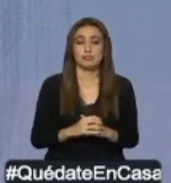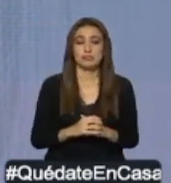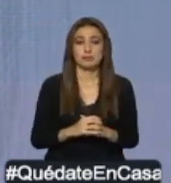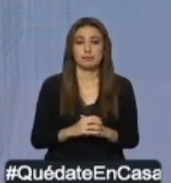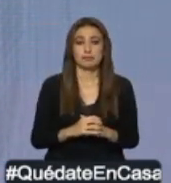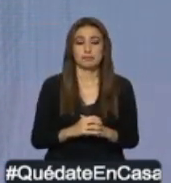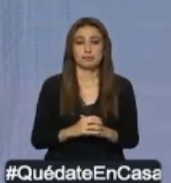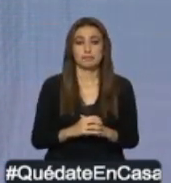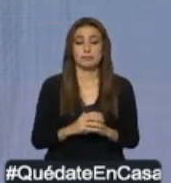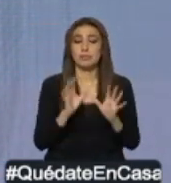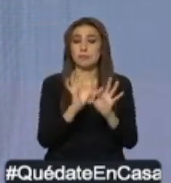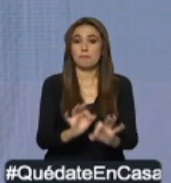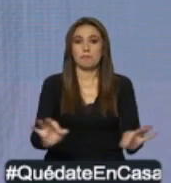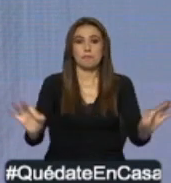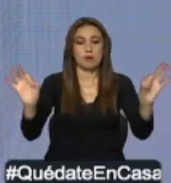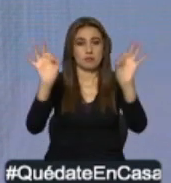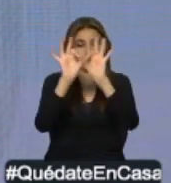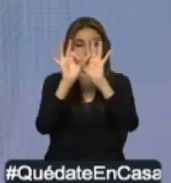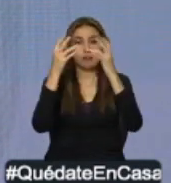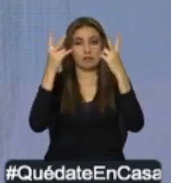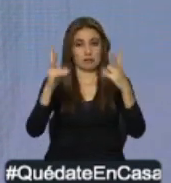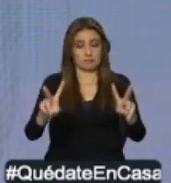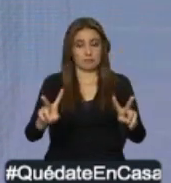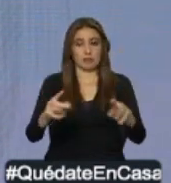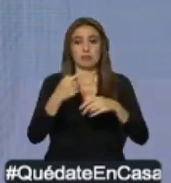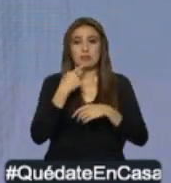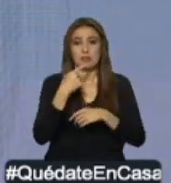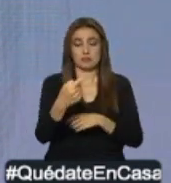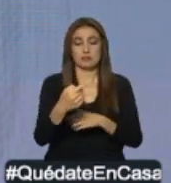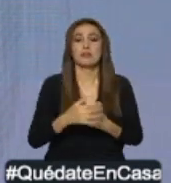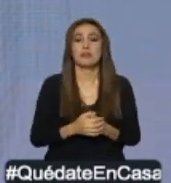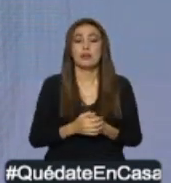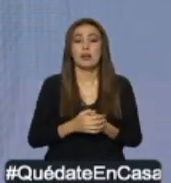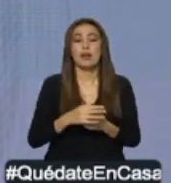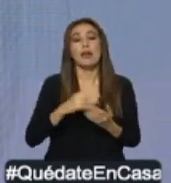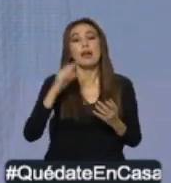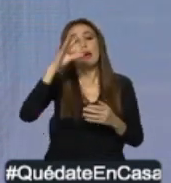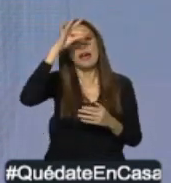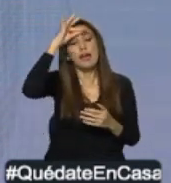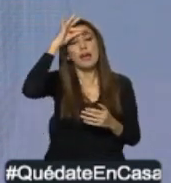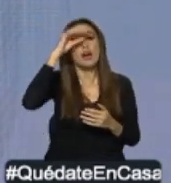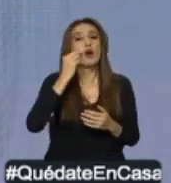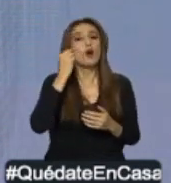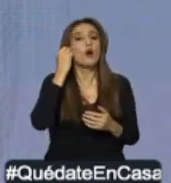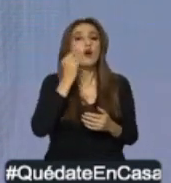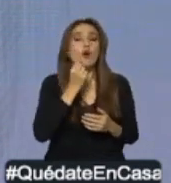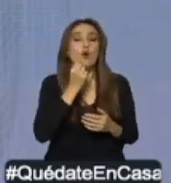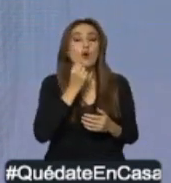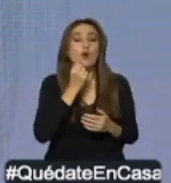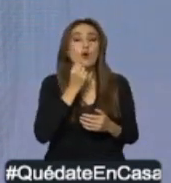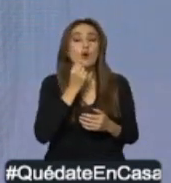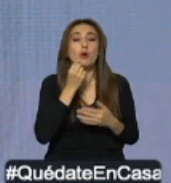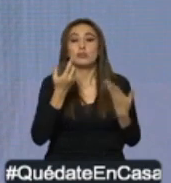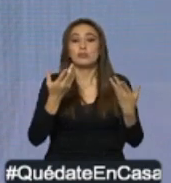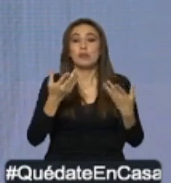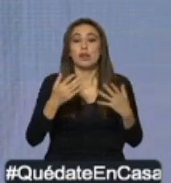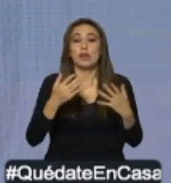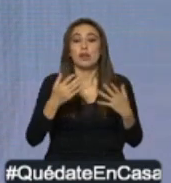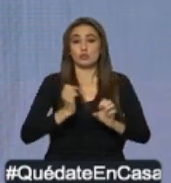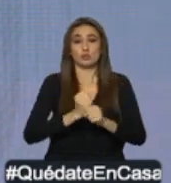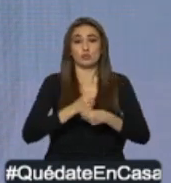aspecto muy importante que quiero destacar es que en el Hospital Eugenio Espejos se fabrican sus propios equipos de protección.